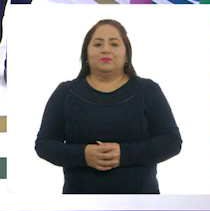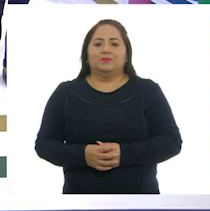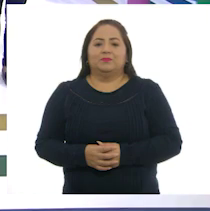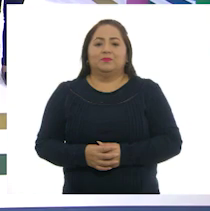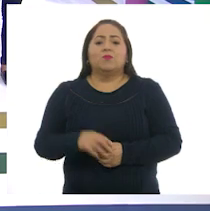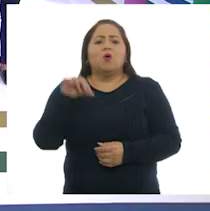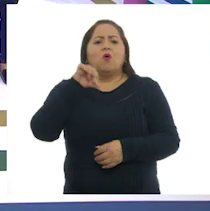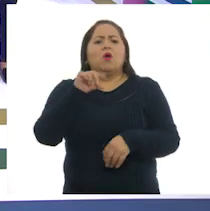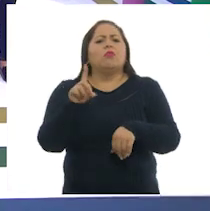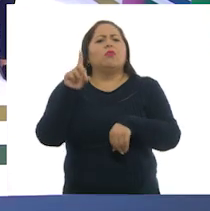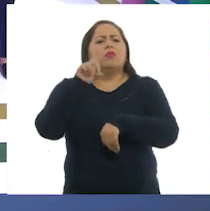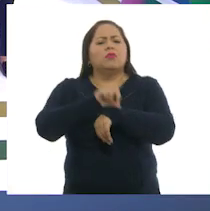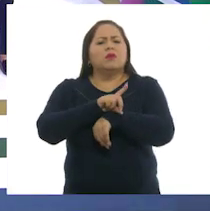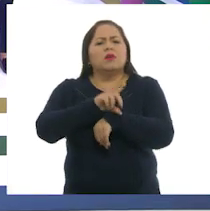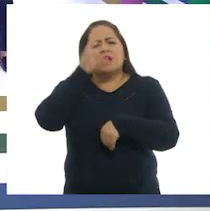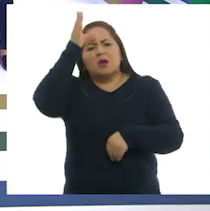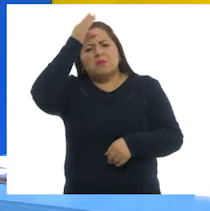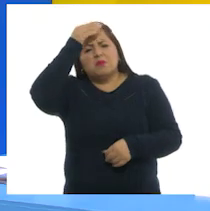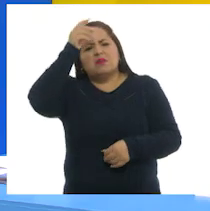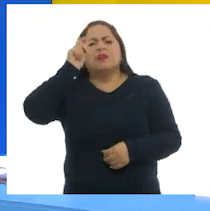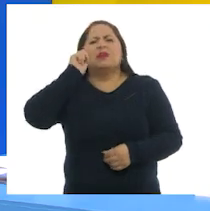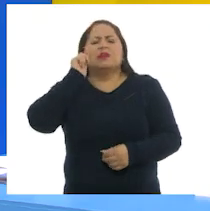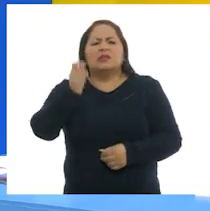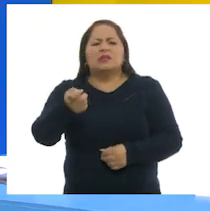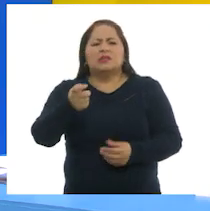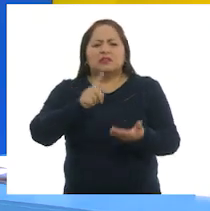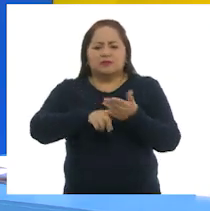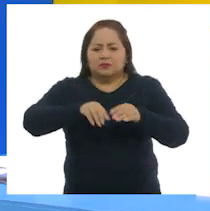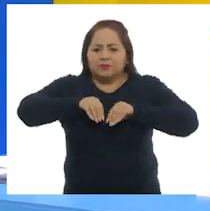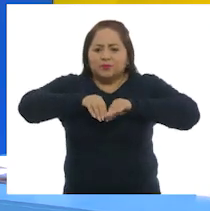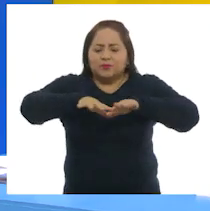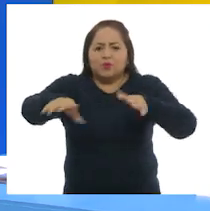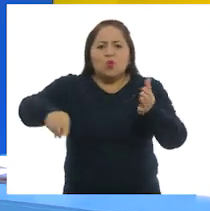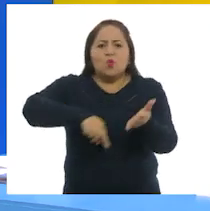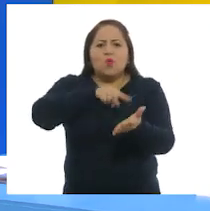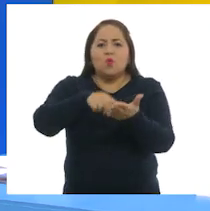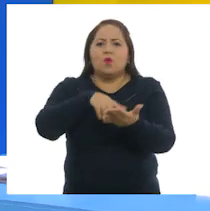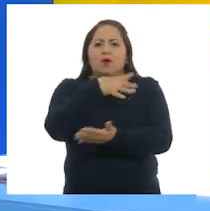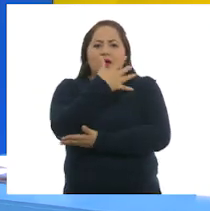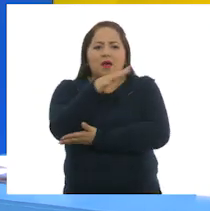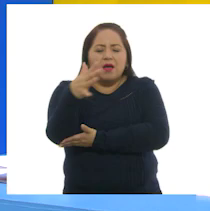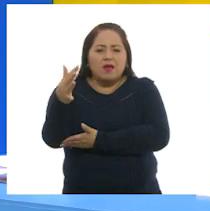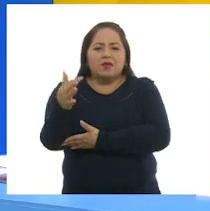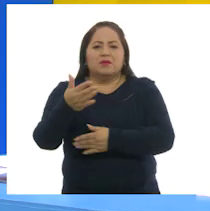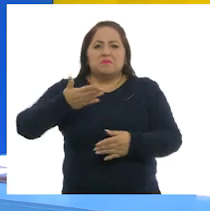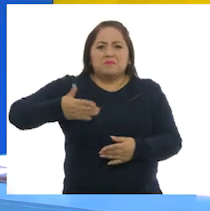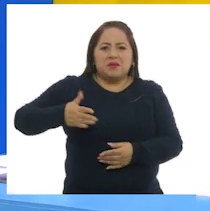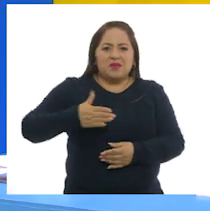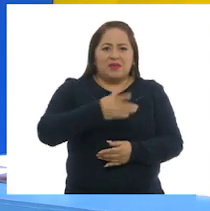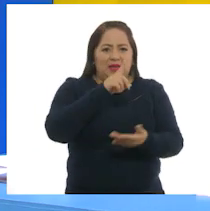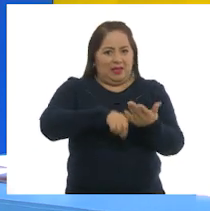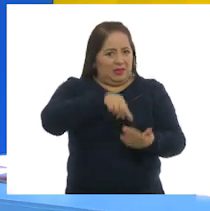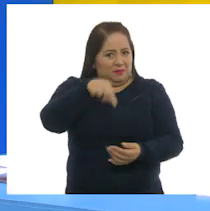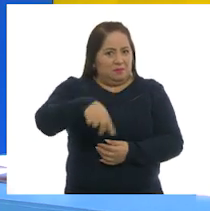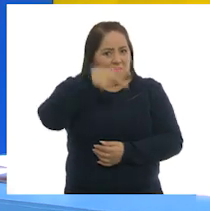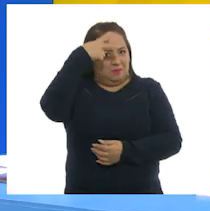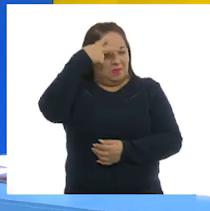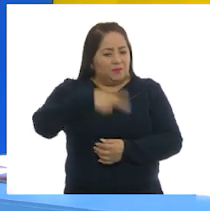El día de hoy aprenderemos acerca de la distribución de los espacios forestales y pesqueros en México.